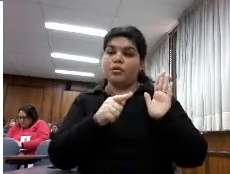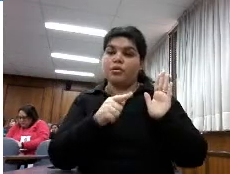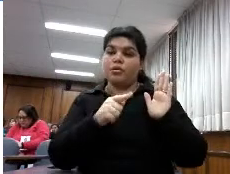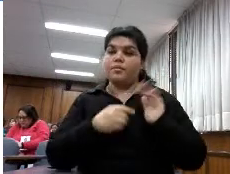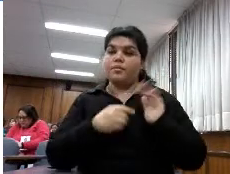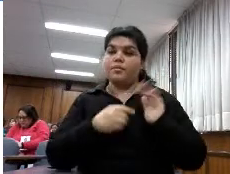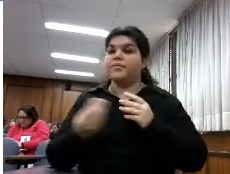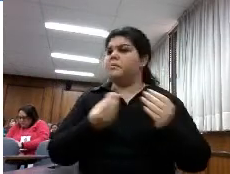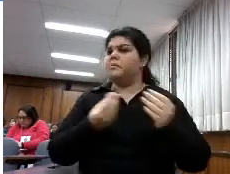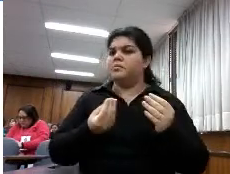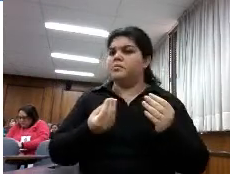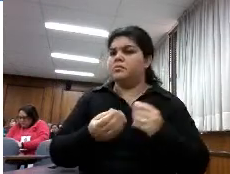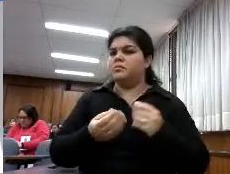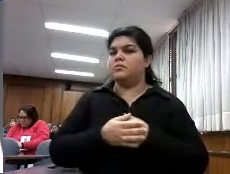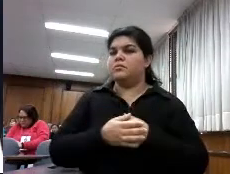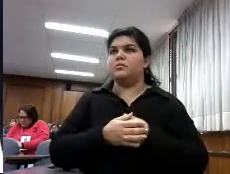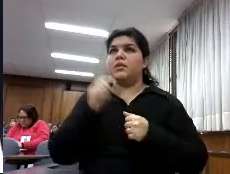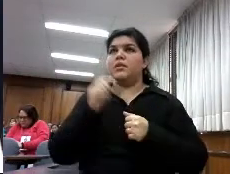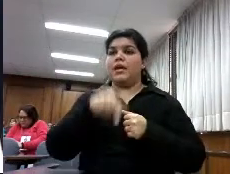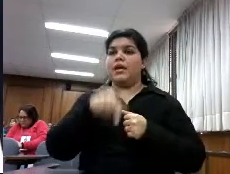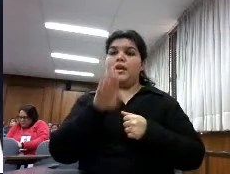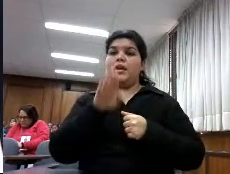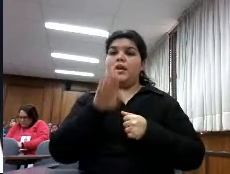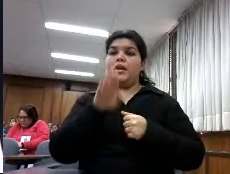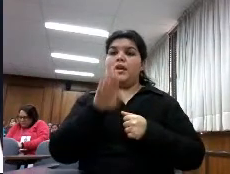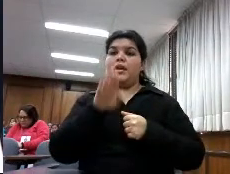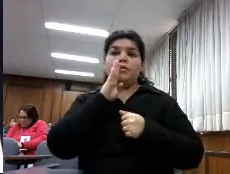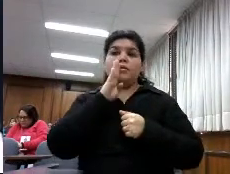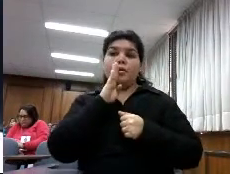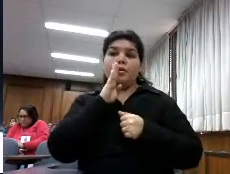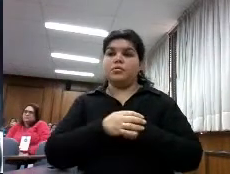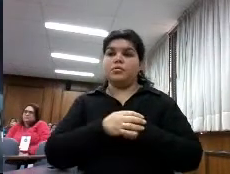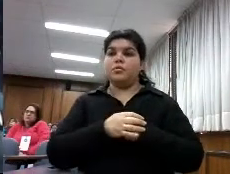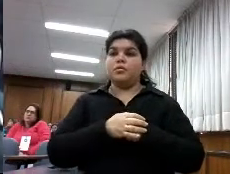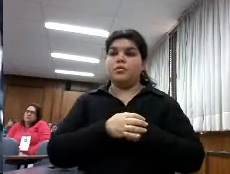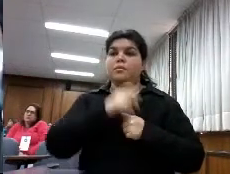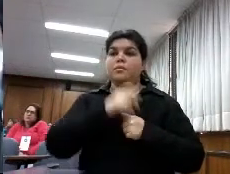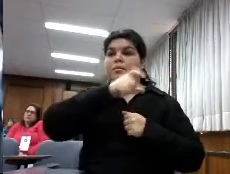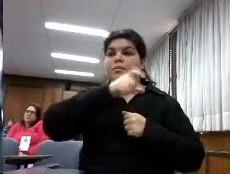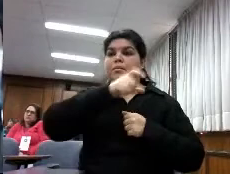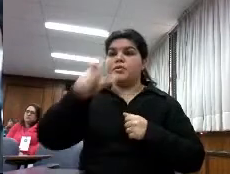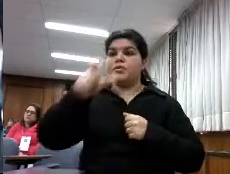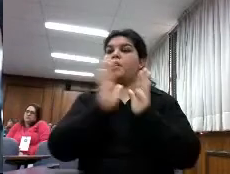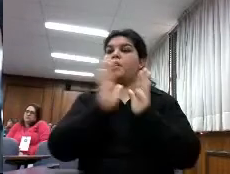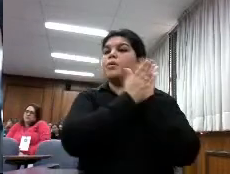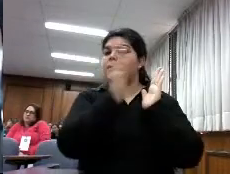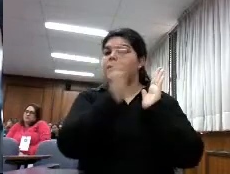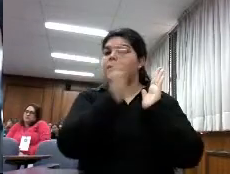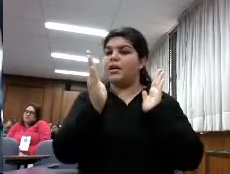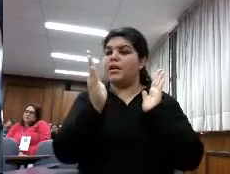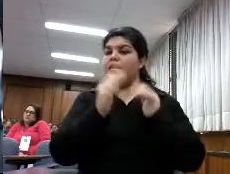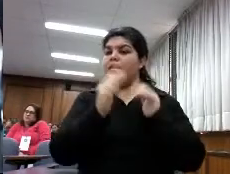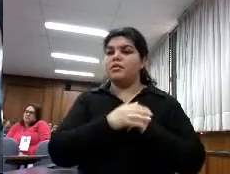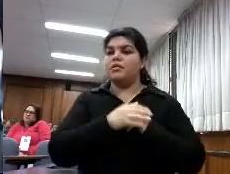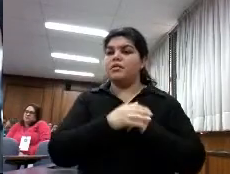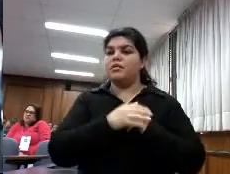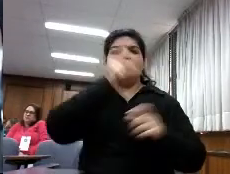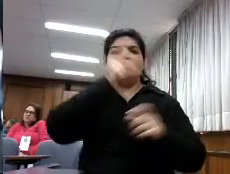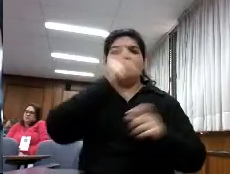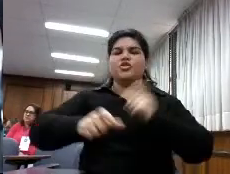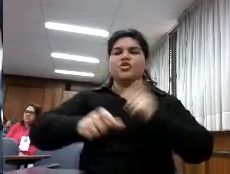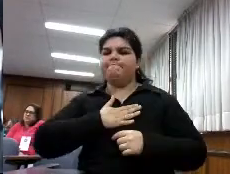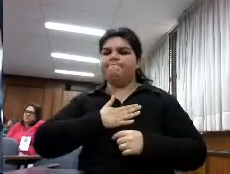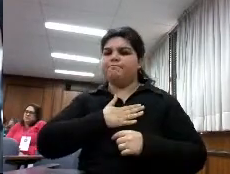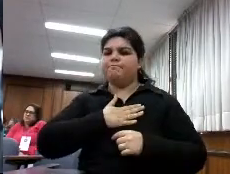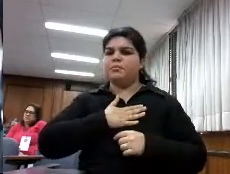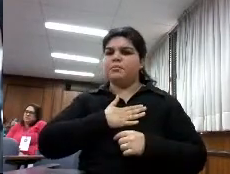modelo lo utilizan las bibliotecas de Estados Unidos para que los bibliotecarios que normalmente no están muy familiarizados sobre todo los de